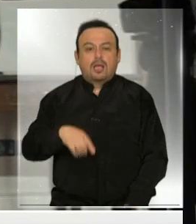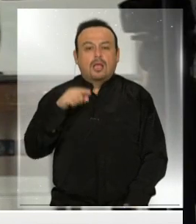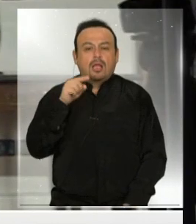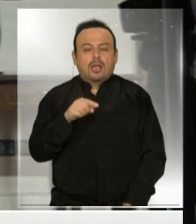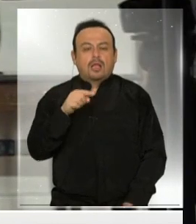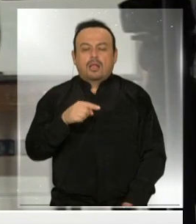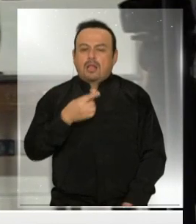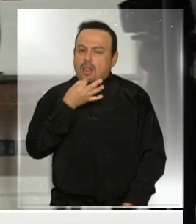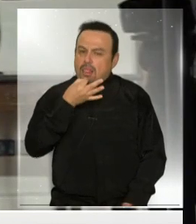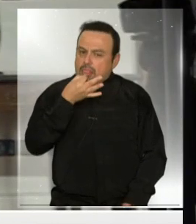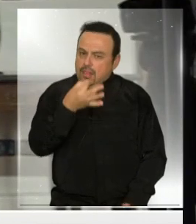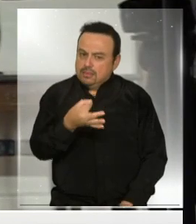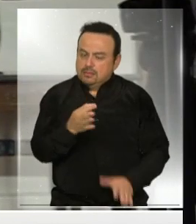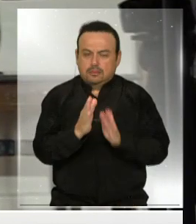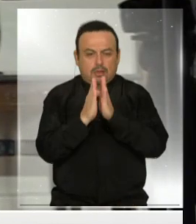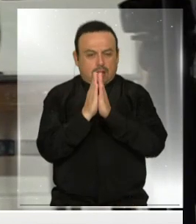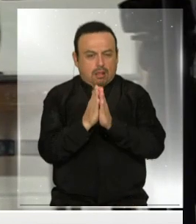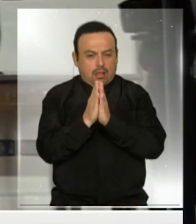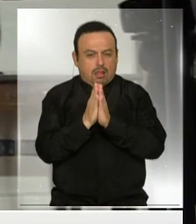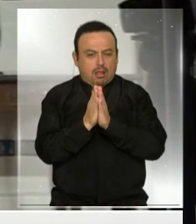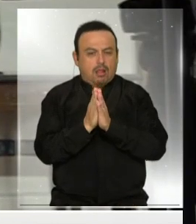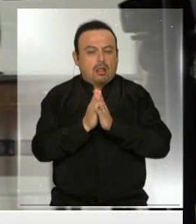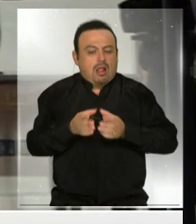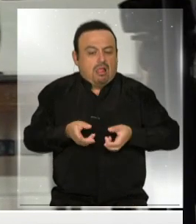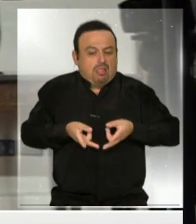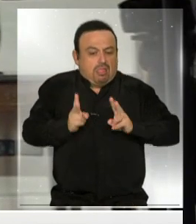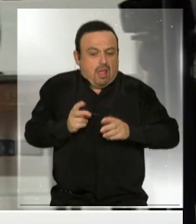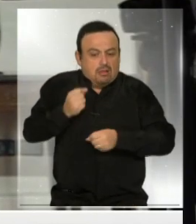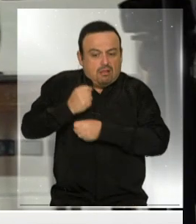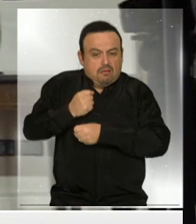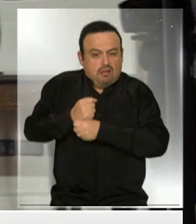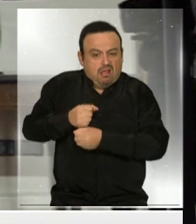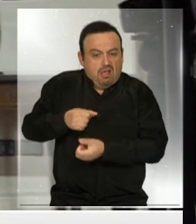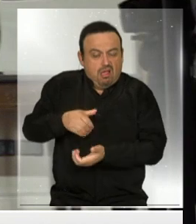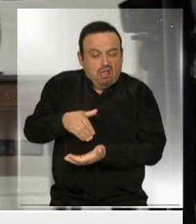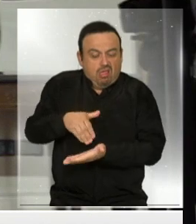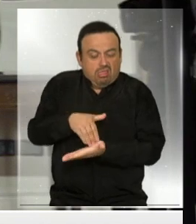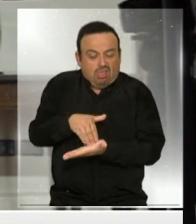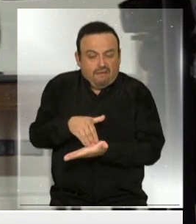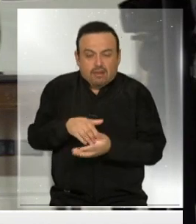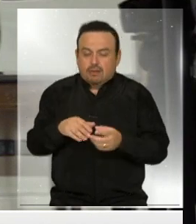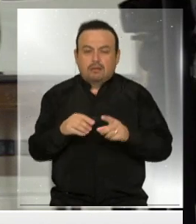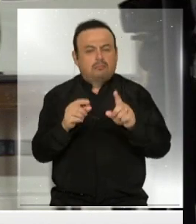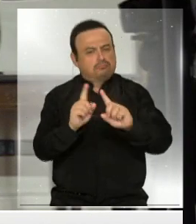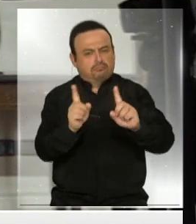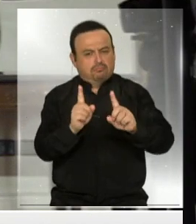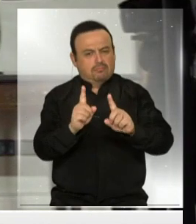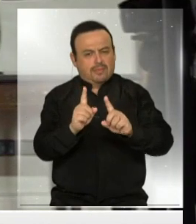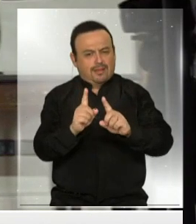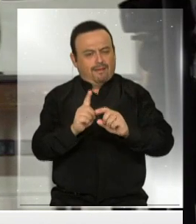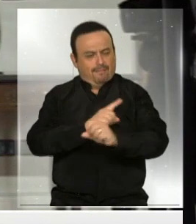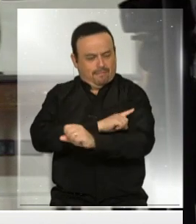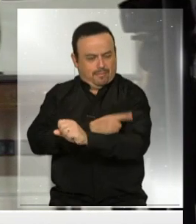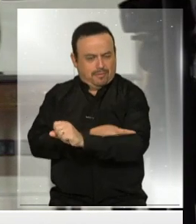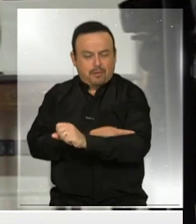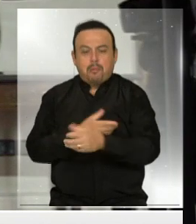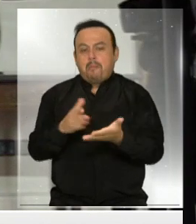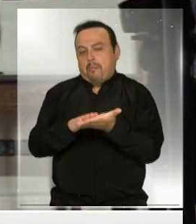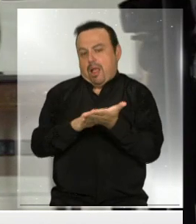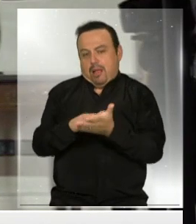precarizar o debilitar los derechos de los trabajadores. Todo lo contrario. Hoy día hay muchos trabajadores, como Fabiola